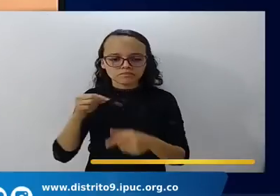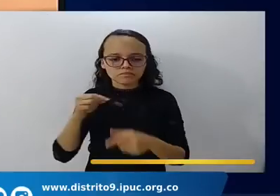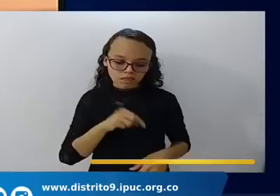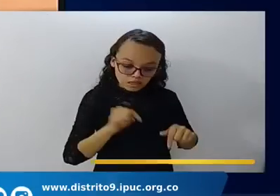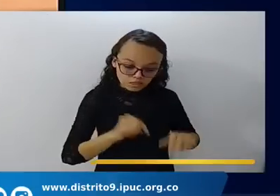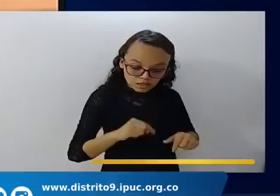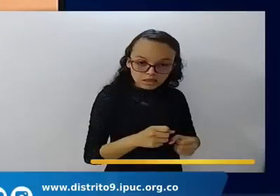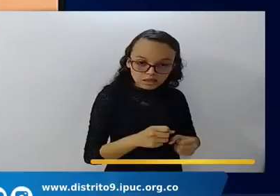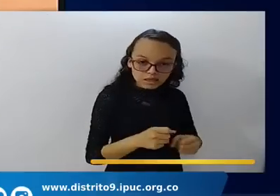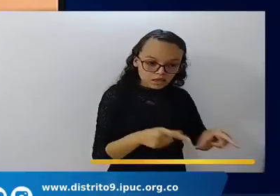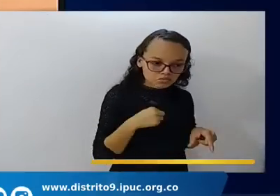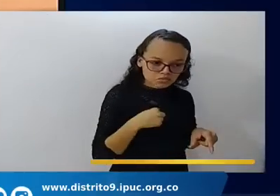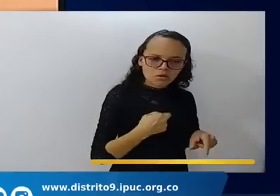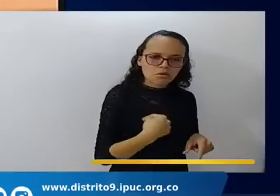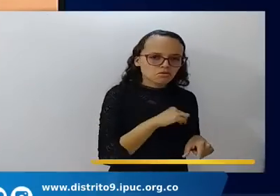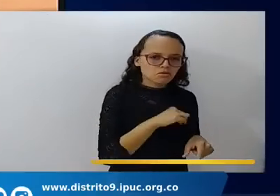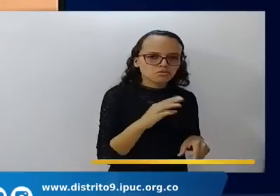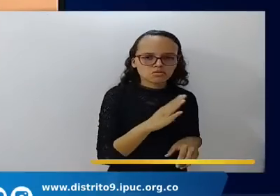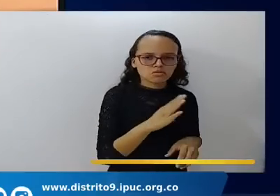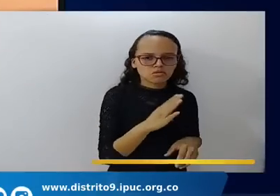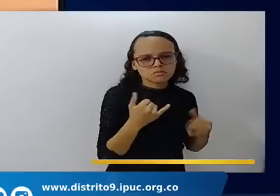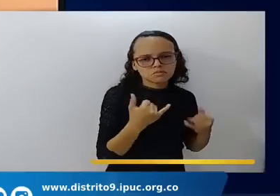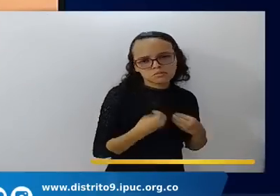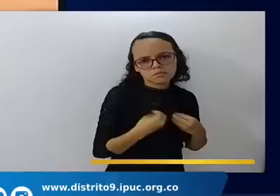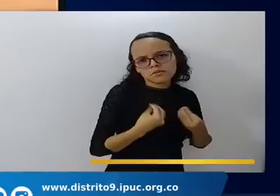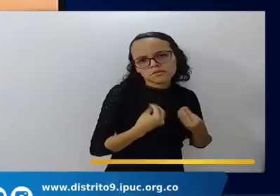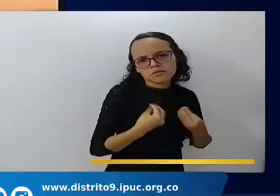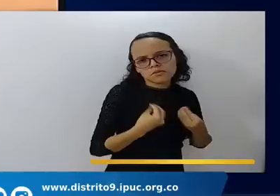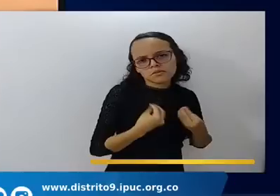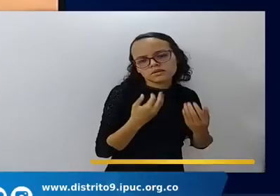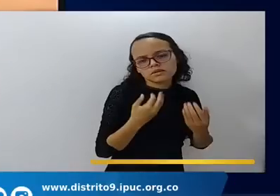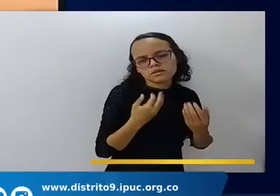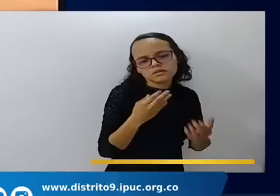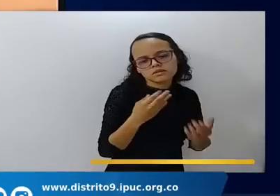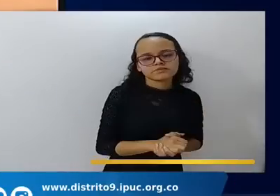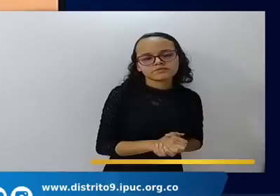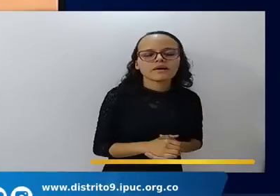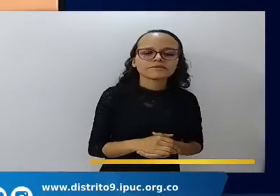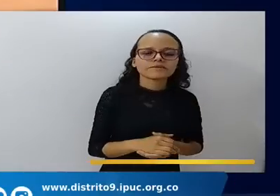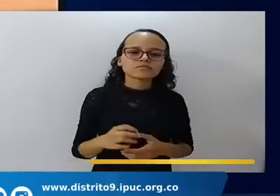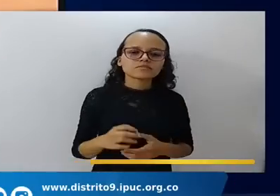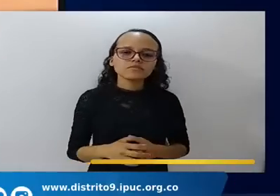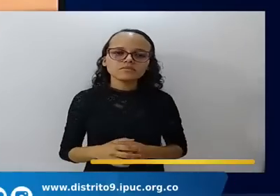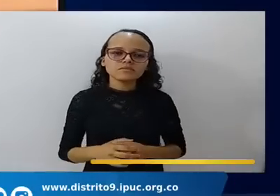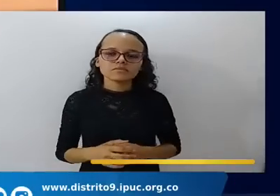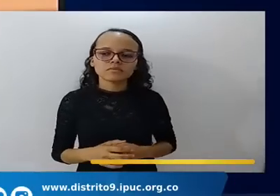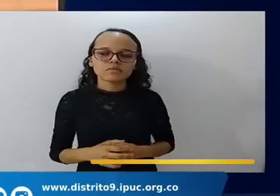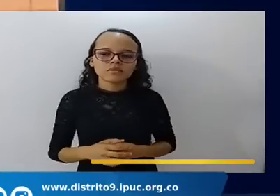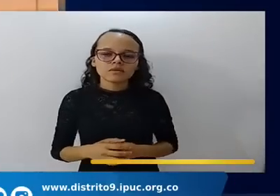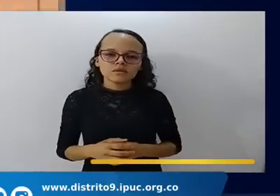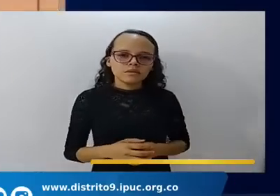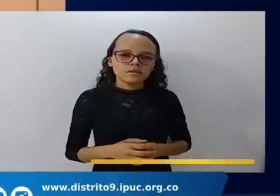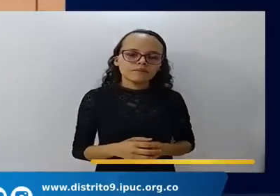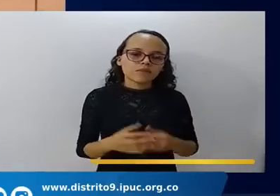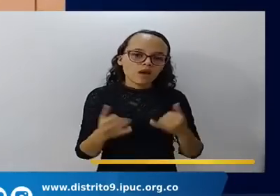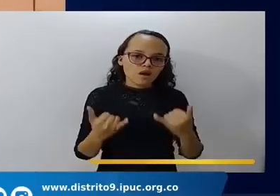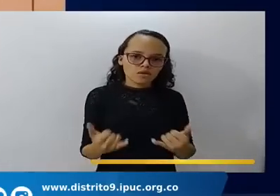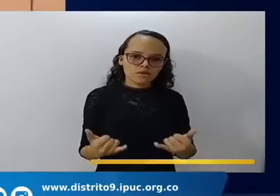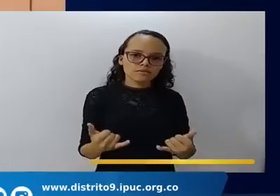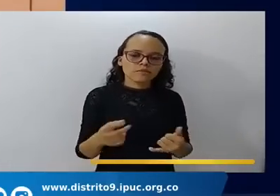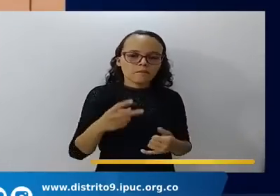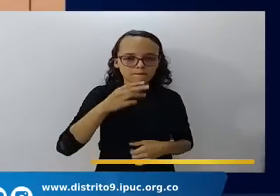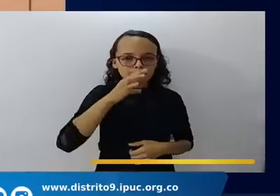el extranjero usted sabe que es extranjero por la forma como habla por la forma como se